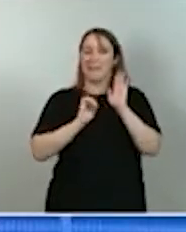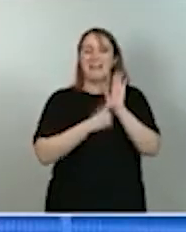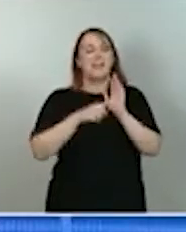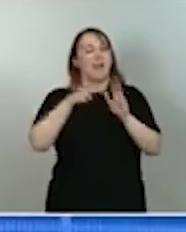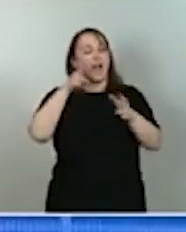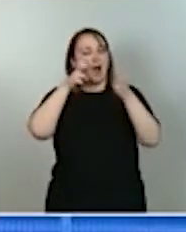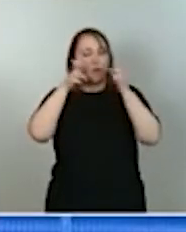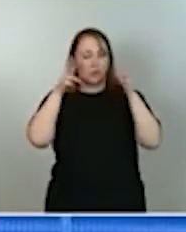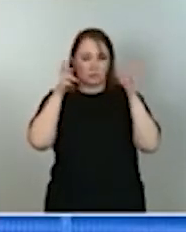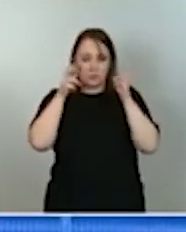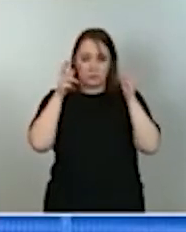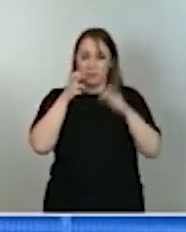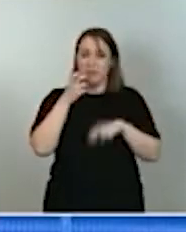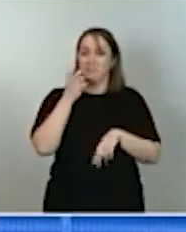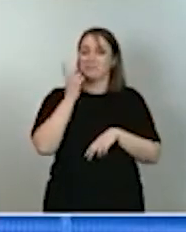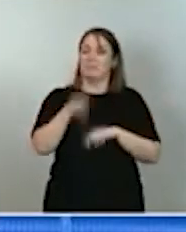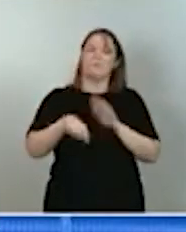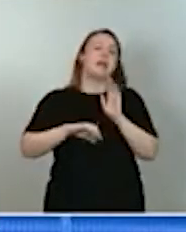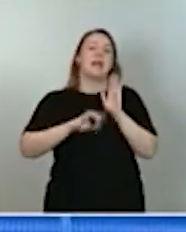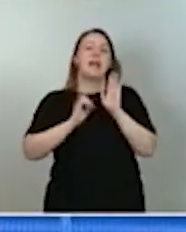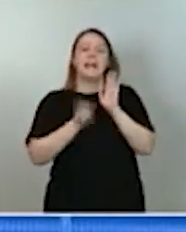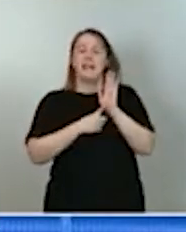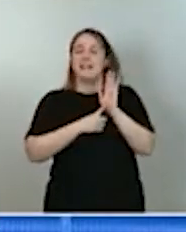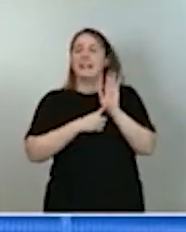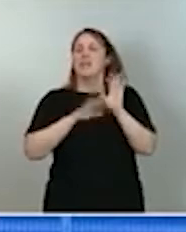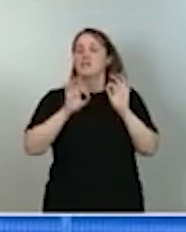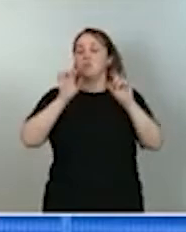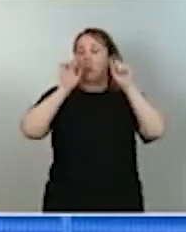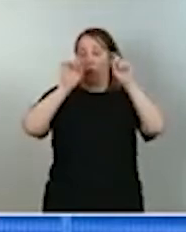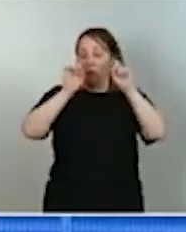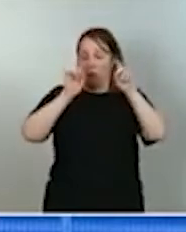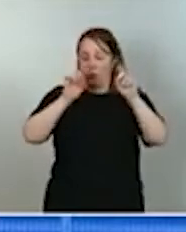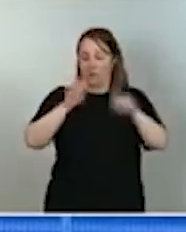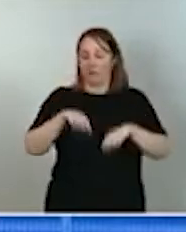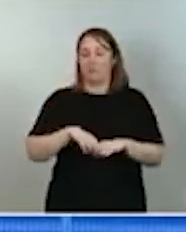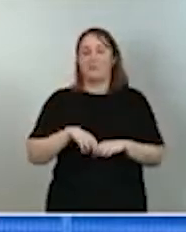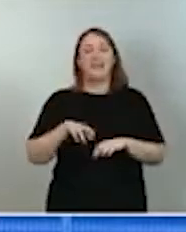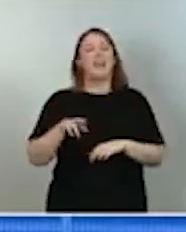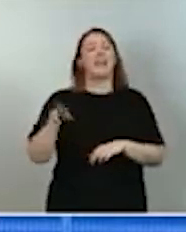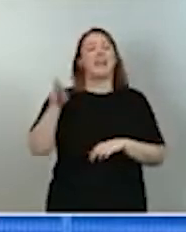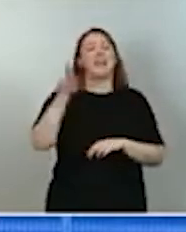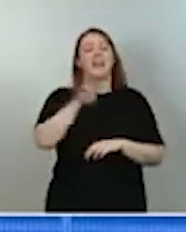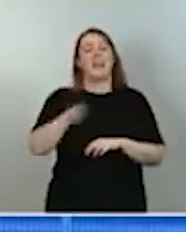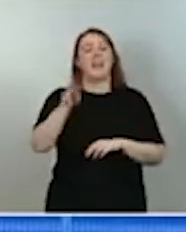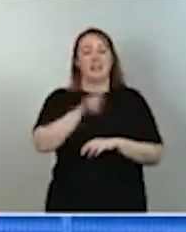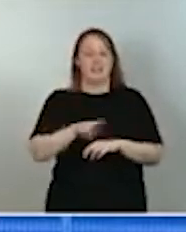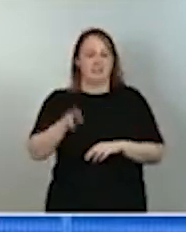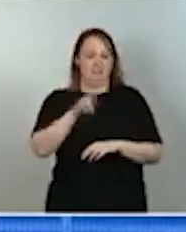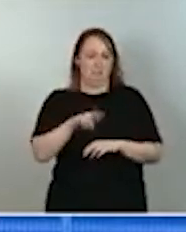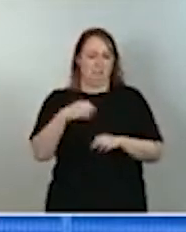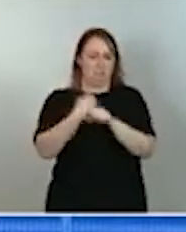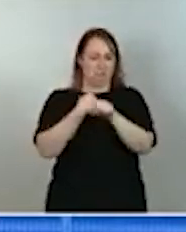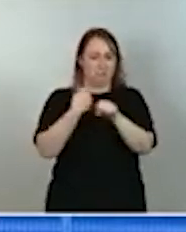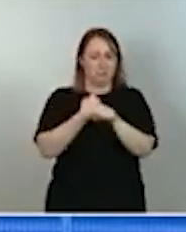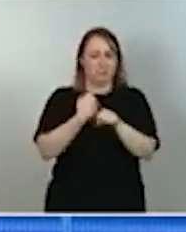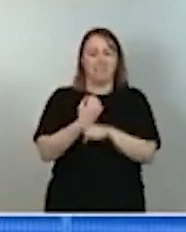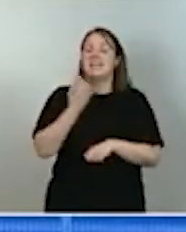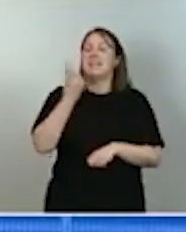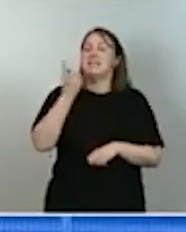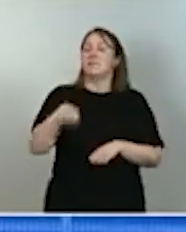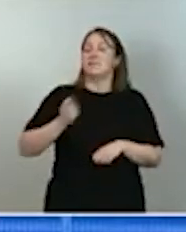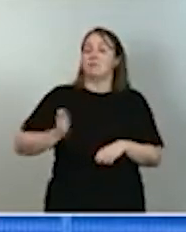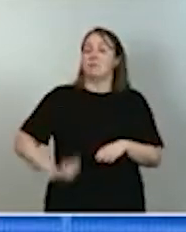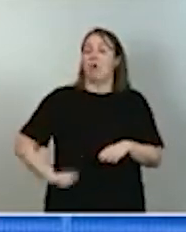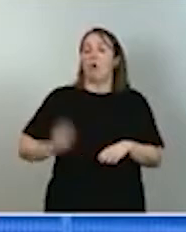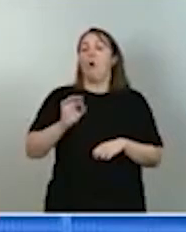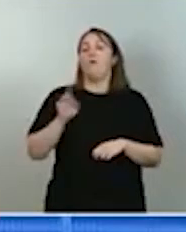para el segundo dividendo digital, la ley de educación, la reforma de la formación profesional, la modernización de la administración o la reforma de las